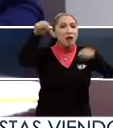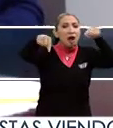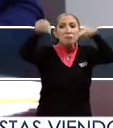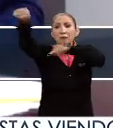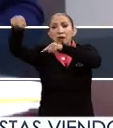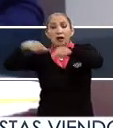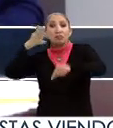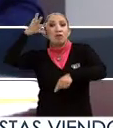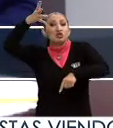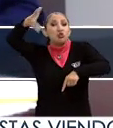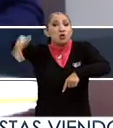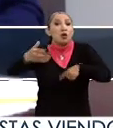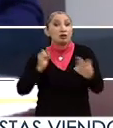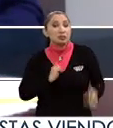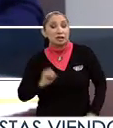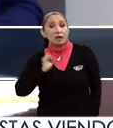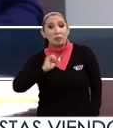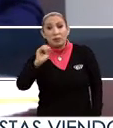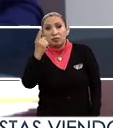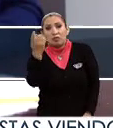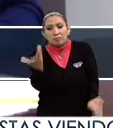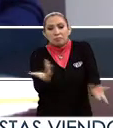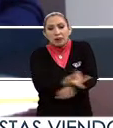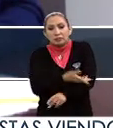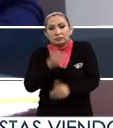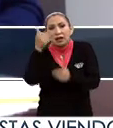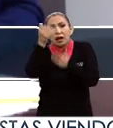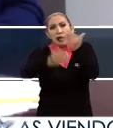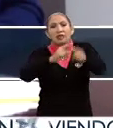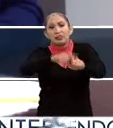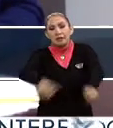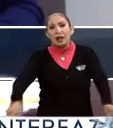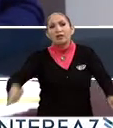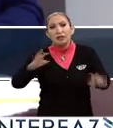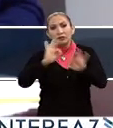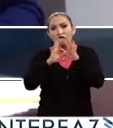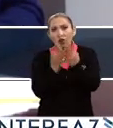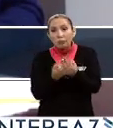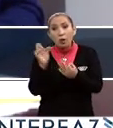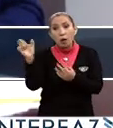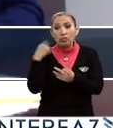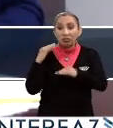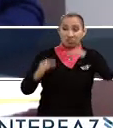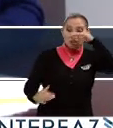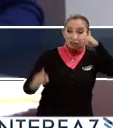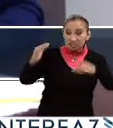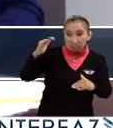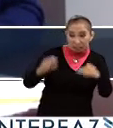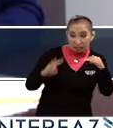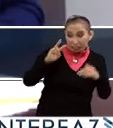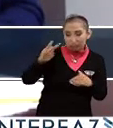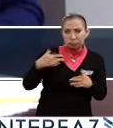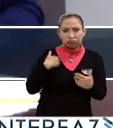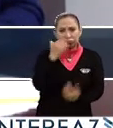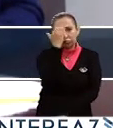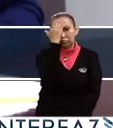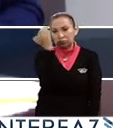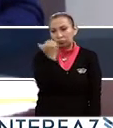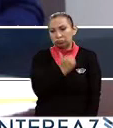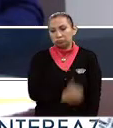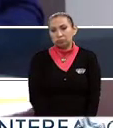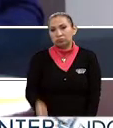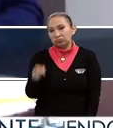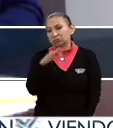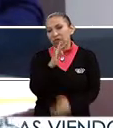modernos, pleno siglo XXI, pues los diferentes matices cuando la desigualdad es uno de los principales